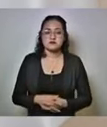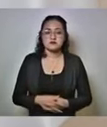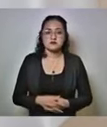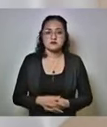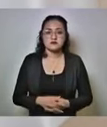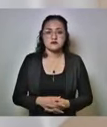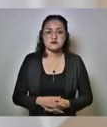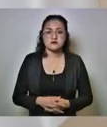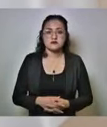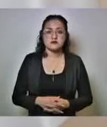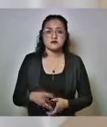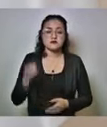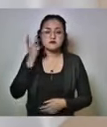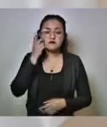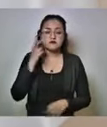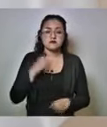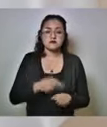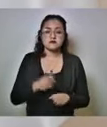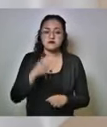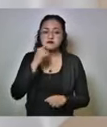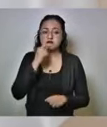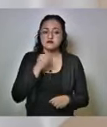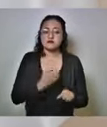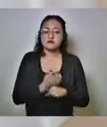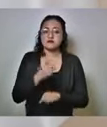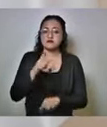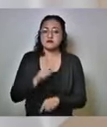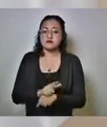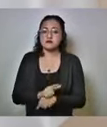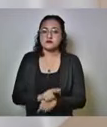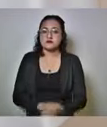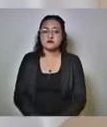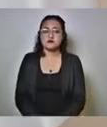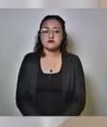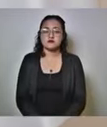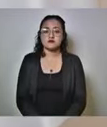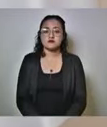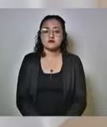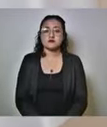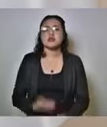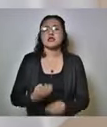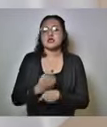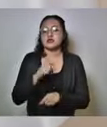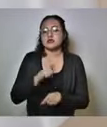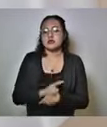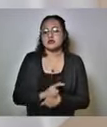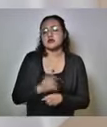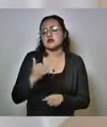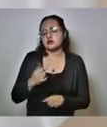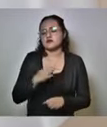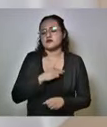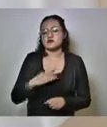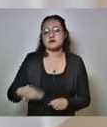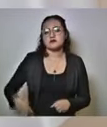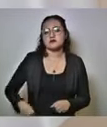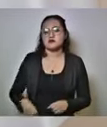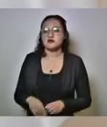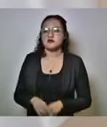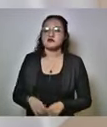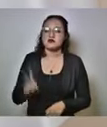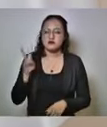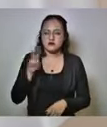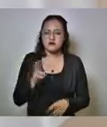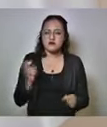los directores de las policías estatales estatal y municipales muy oscuros